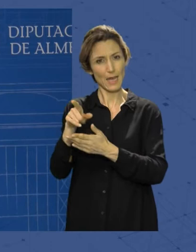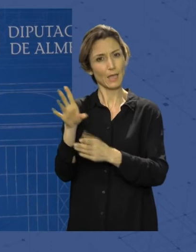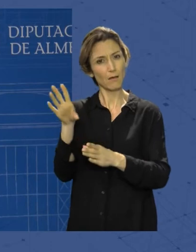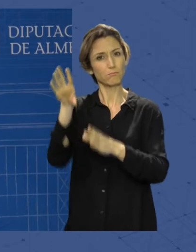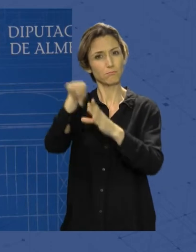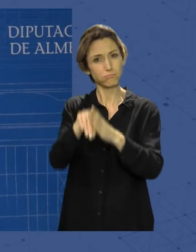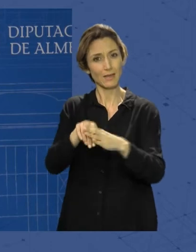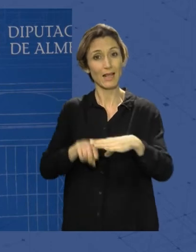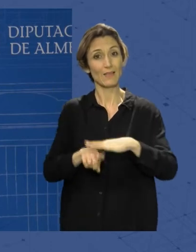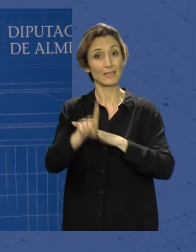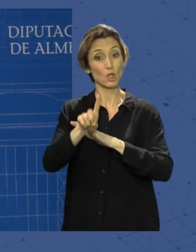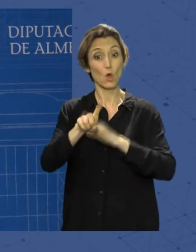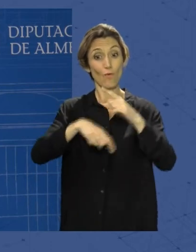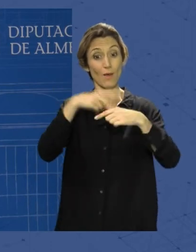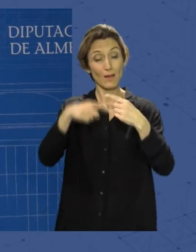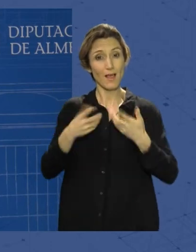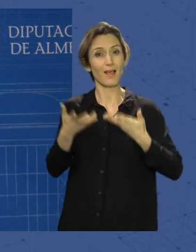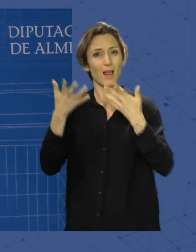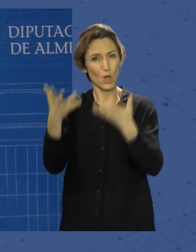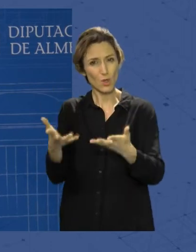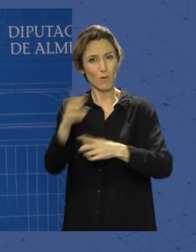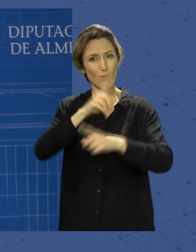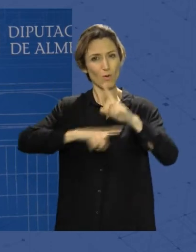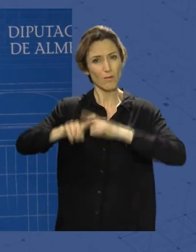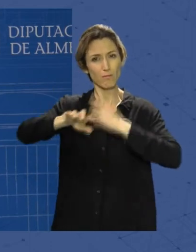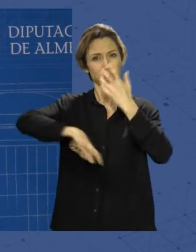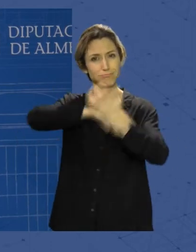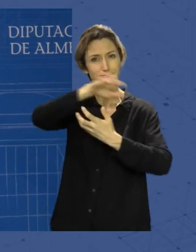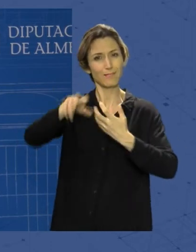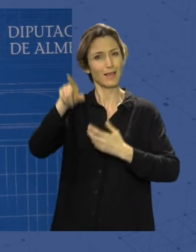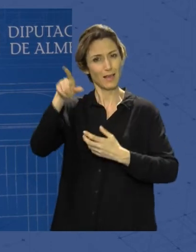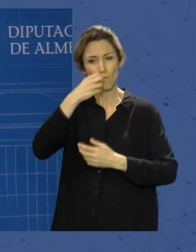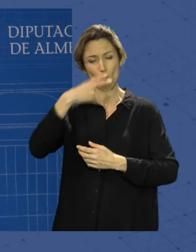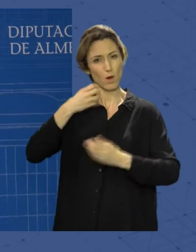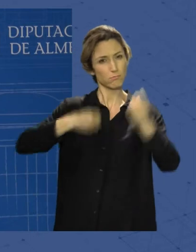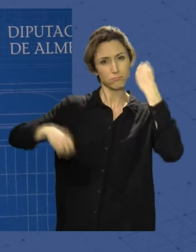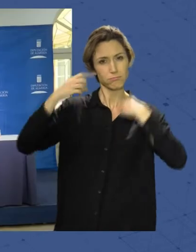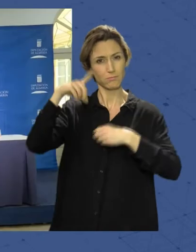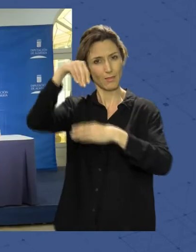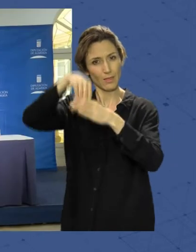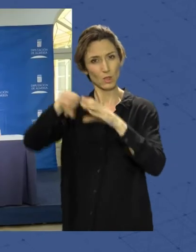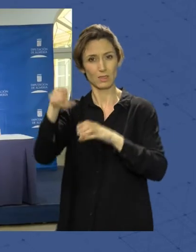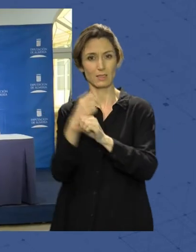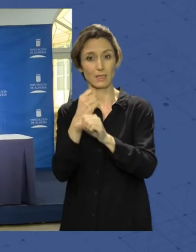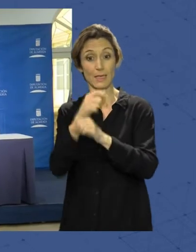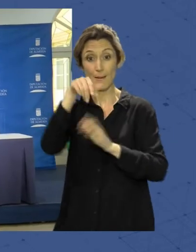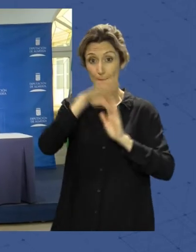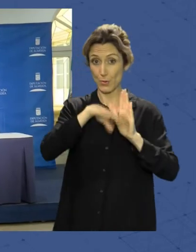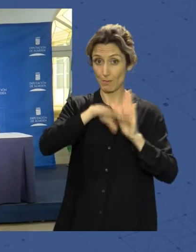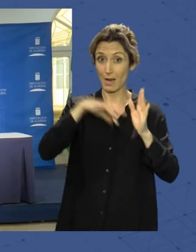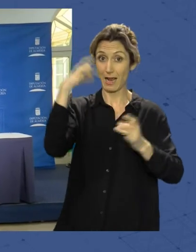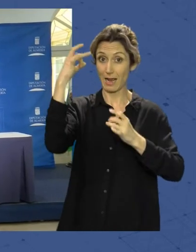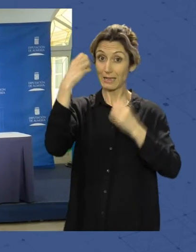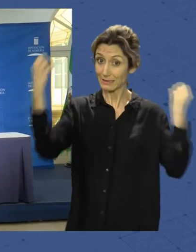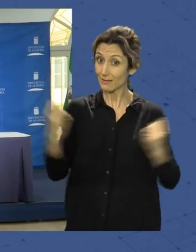el desarrollo de las familias y en el buen hacer que tiene en ese trabajo. Este programa de actividades que incide en la